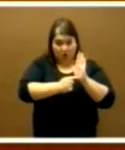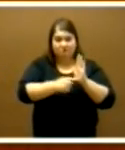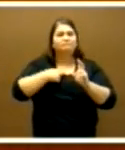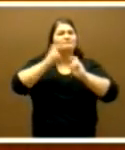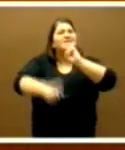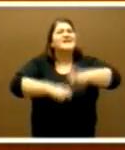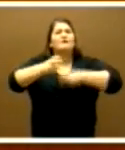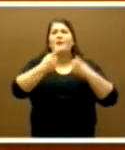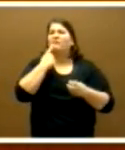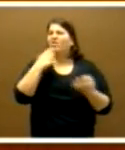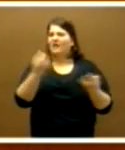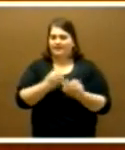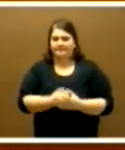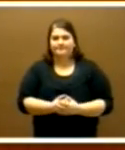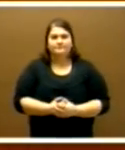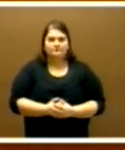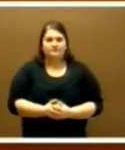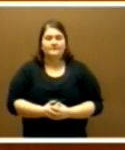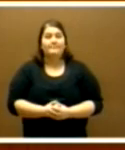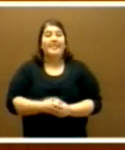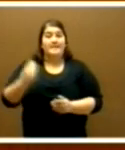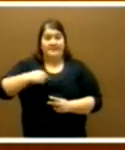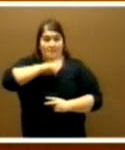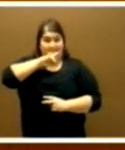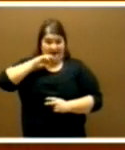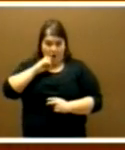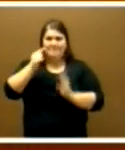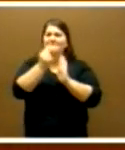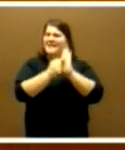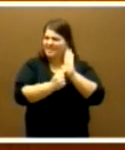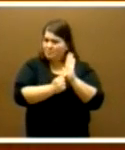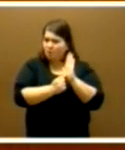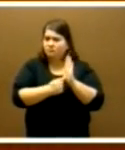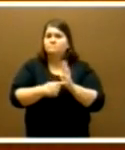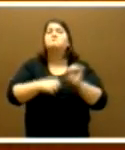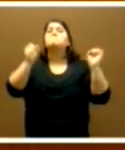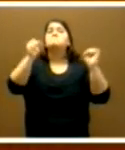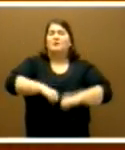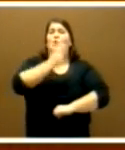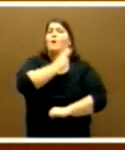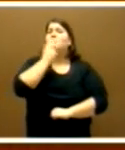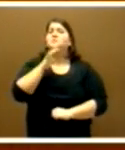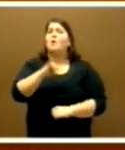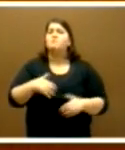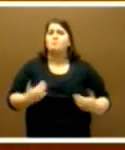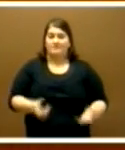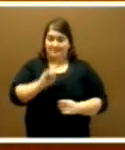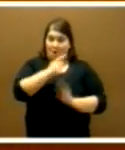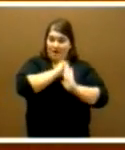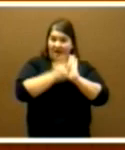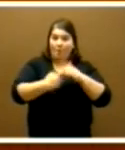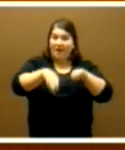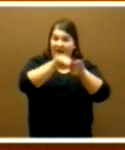dichas reformas. En consonancia con estos valores y principios, el pacto se compromete al desarrollo de una ley de